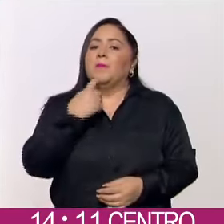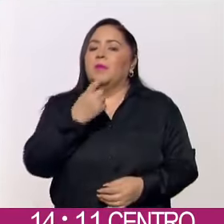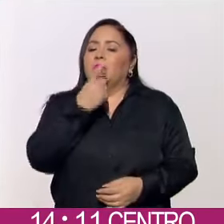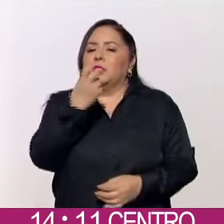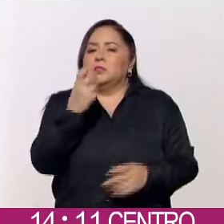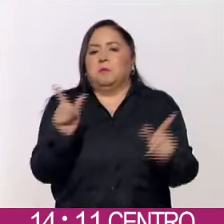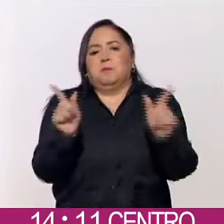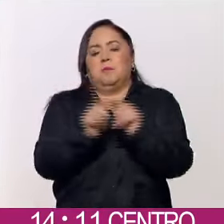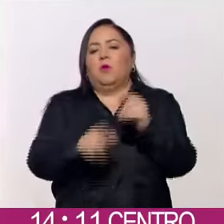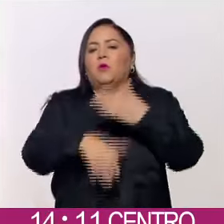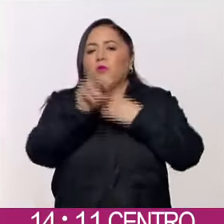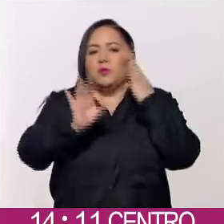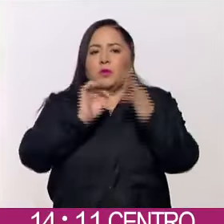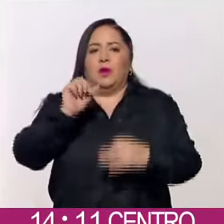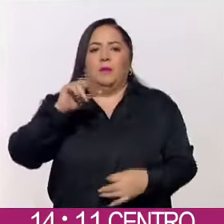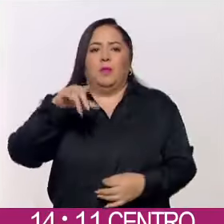11 Noticias, Armando Gama.